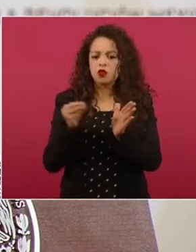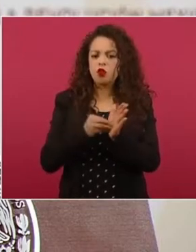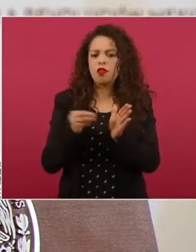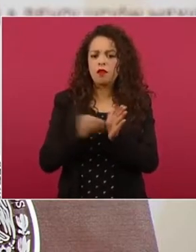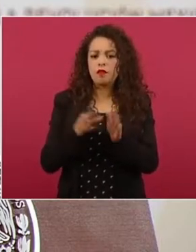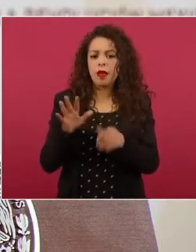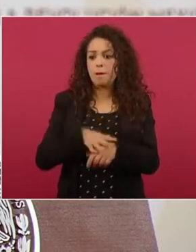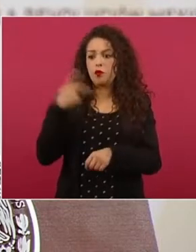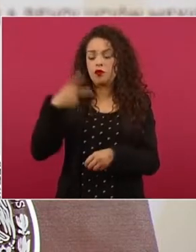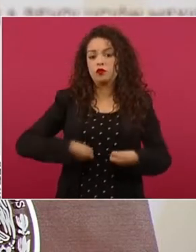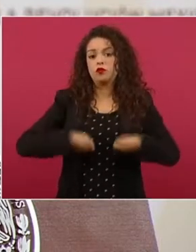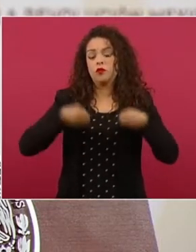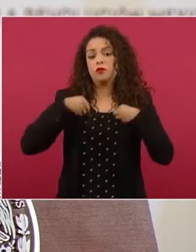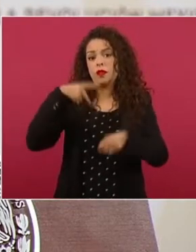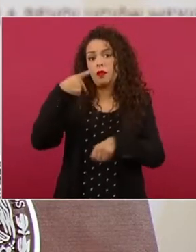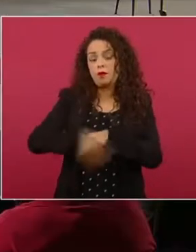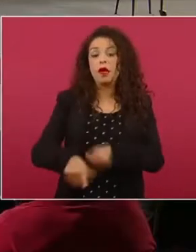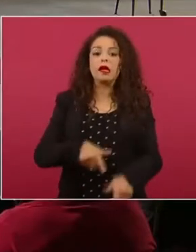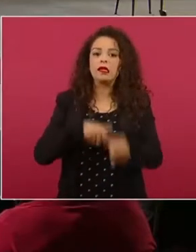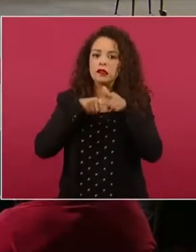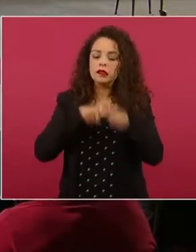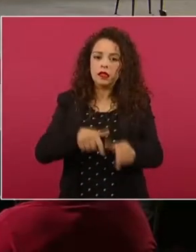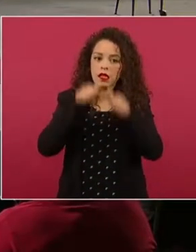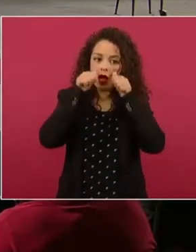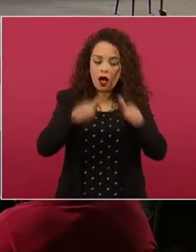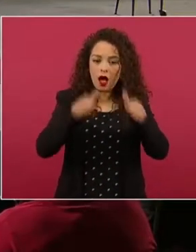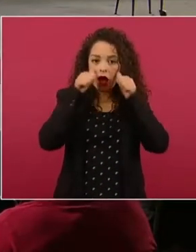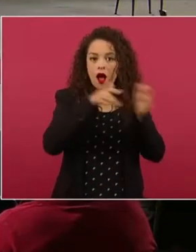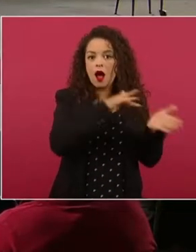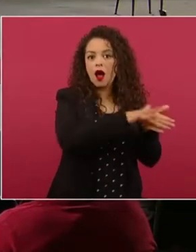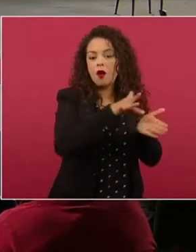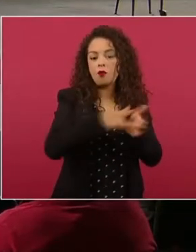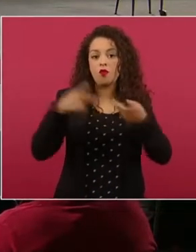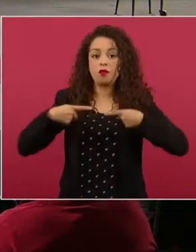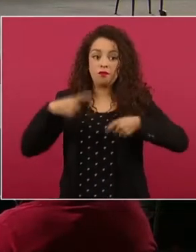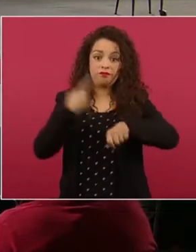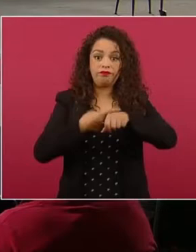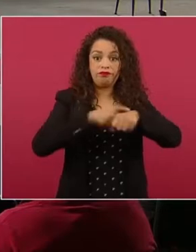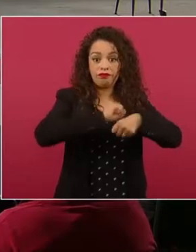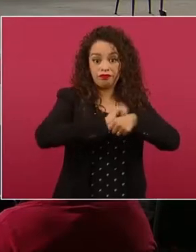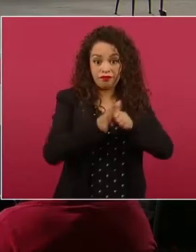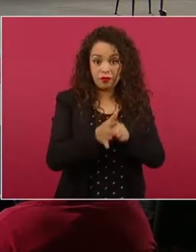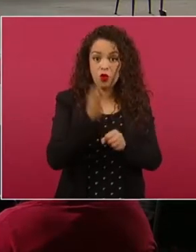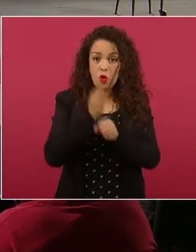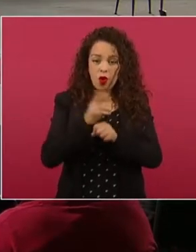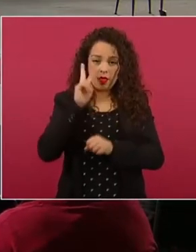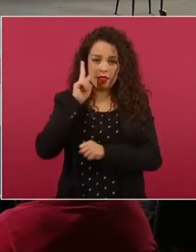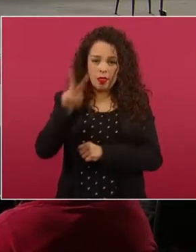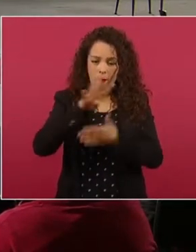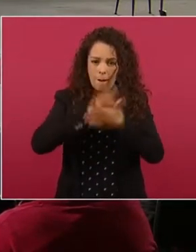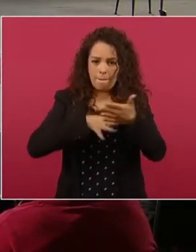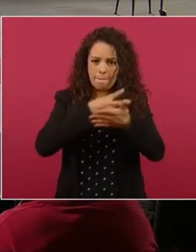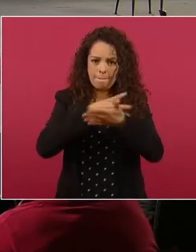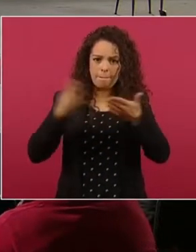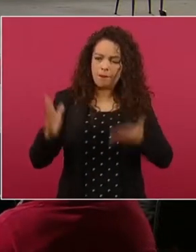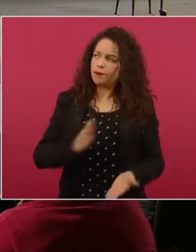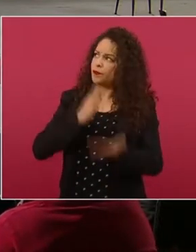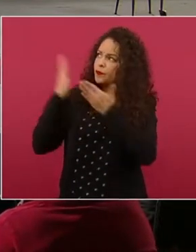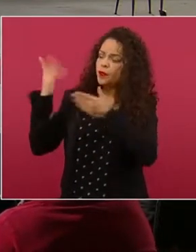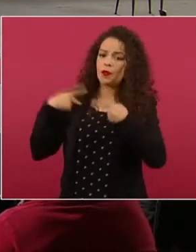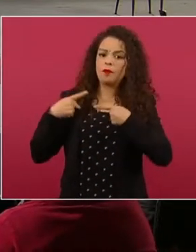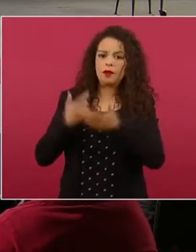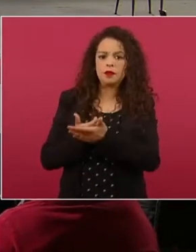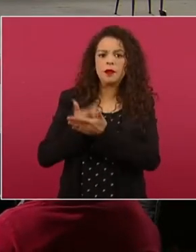exponen atendiendo la pandemia. Aquí mostramos una tabla de los trabajadores con pago de bono COVID durante dos mil